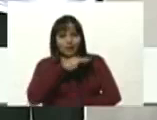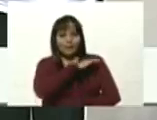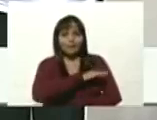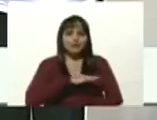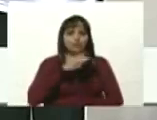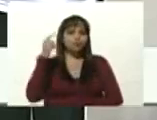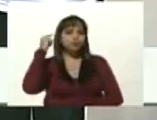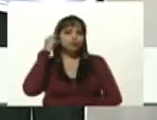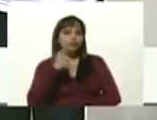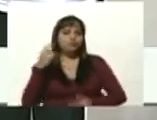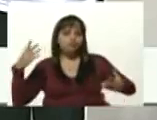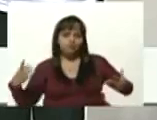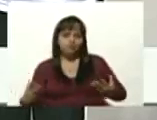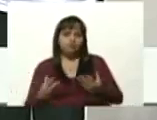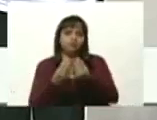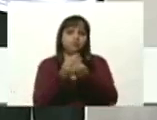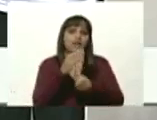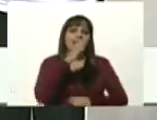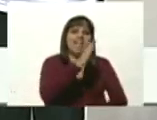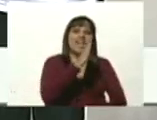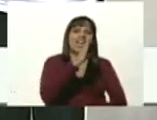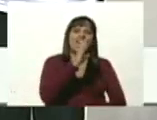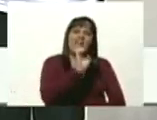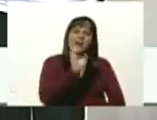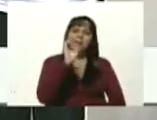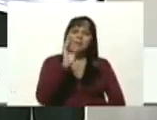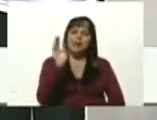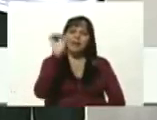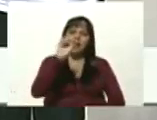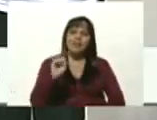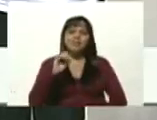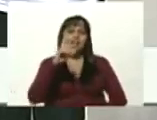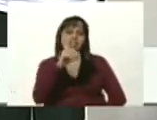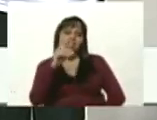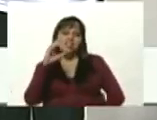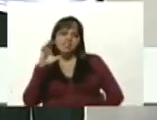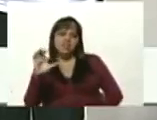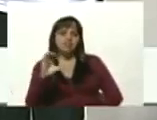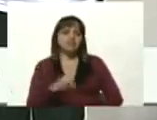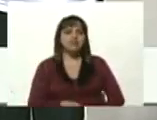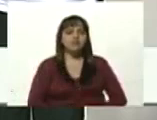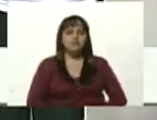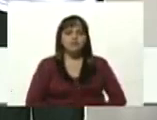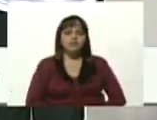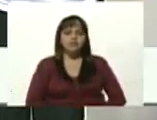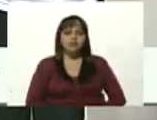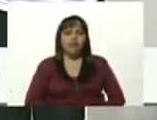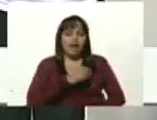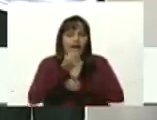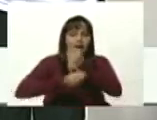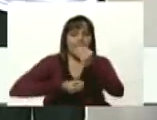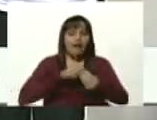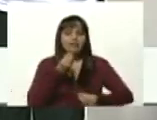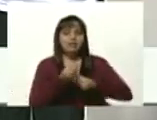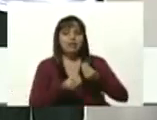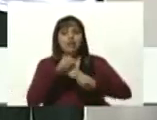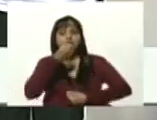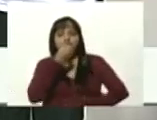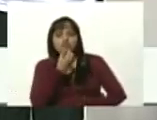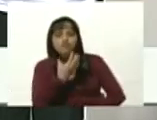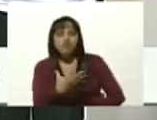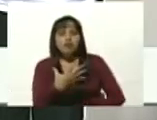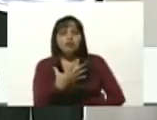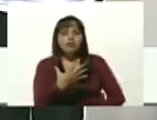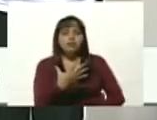Sucre de la mano con la EPSDC, Arca Agrícola de Aragua, produciendo en buena cantidad